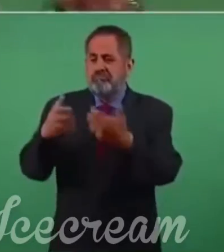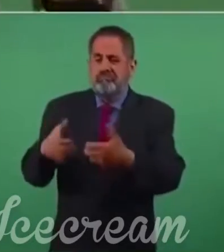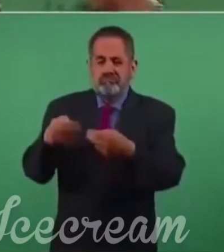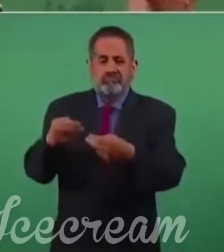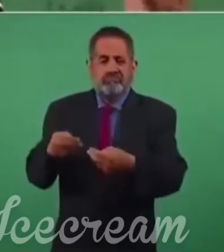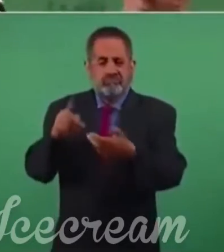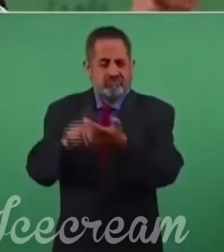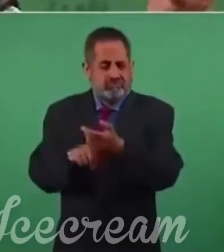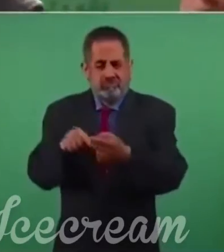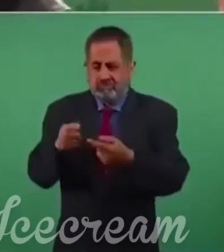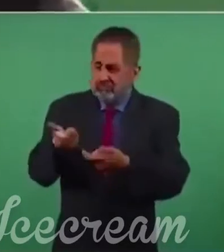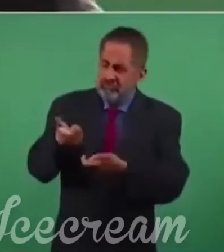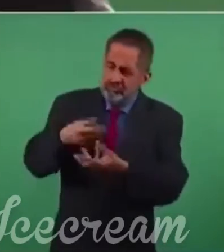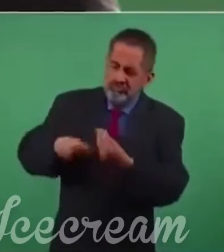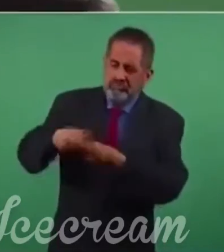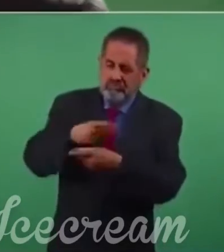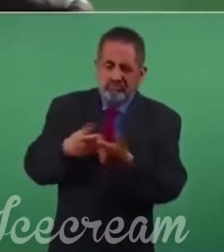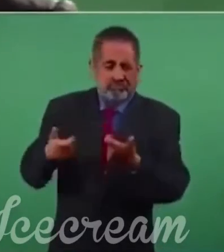financiera,